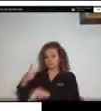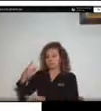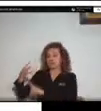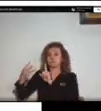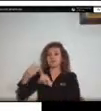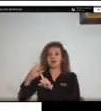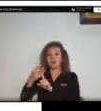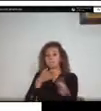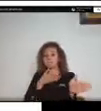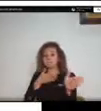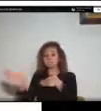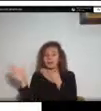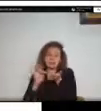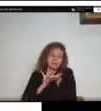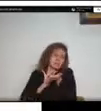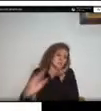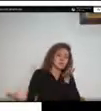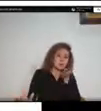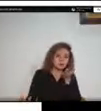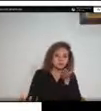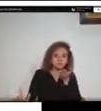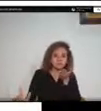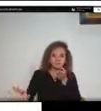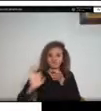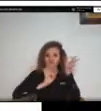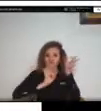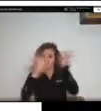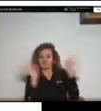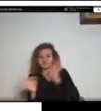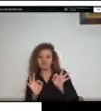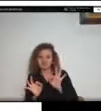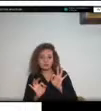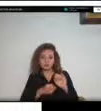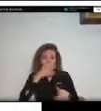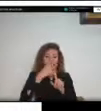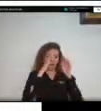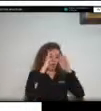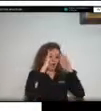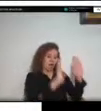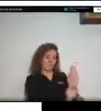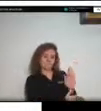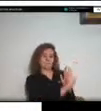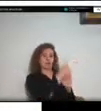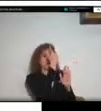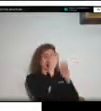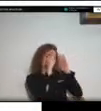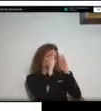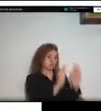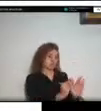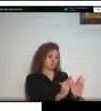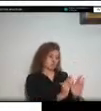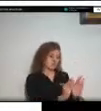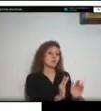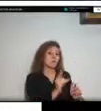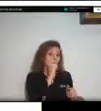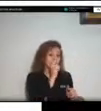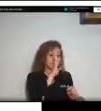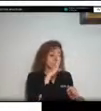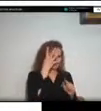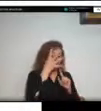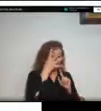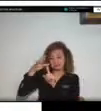proveemos una atención primaria es importante precisarles que en el marco de esa activación de nuestro plan de emergencias y